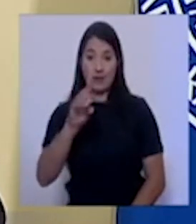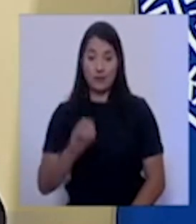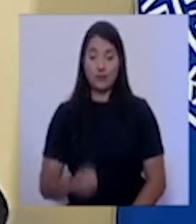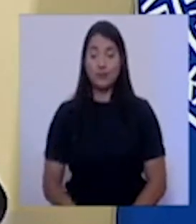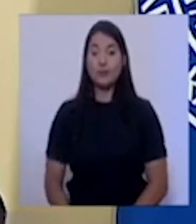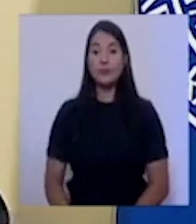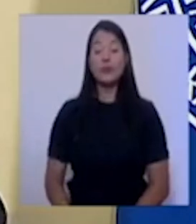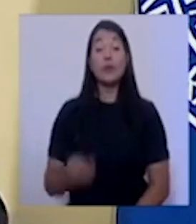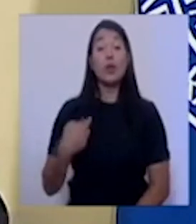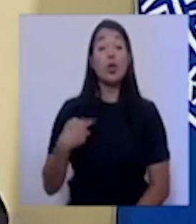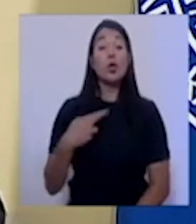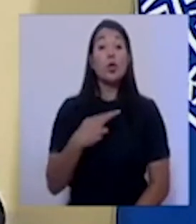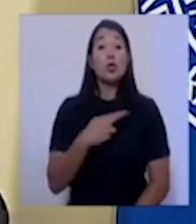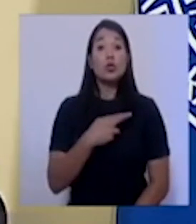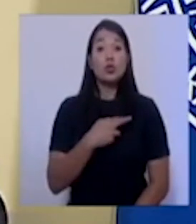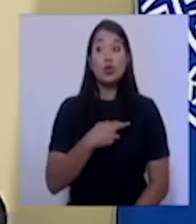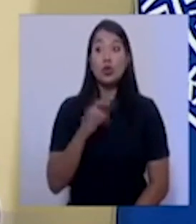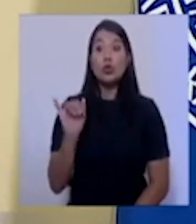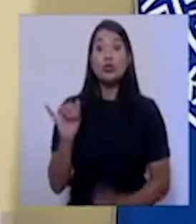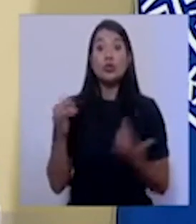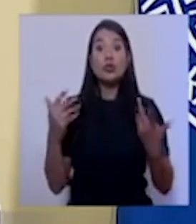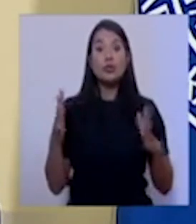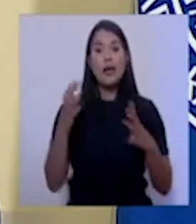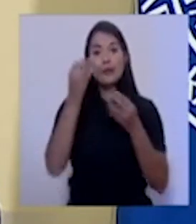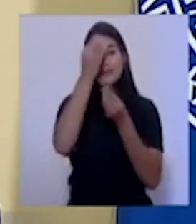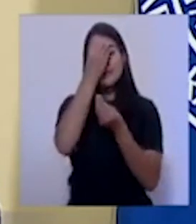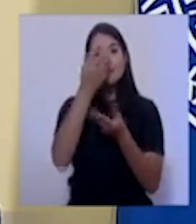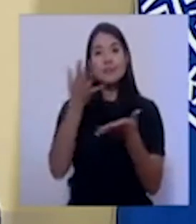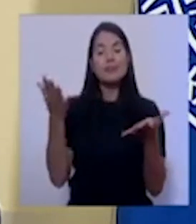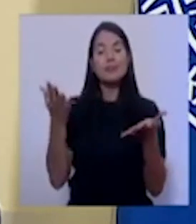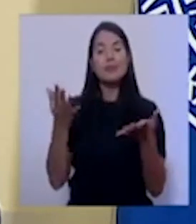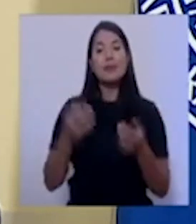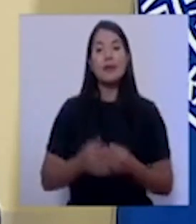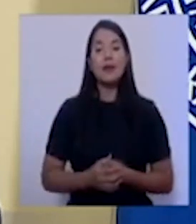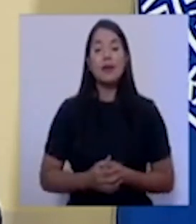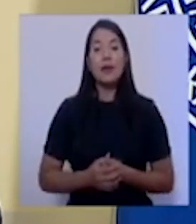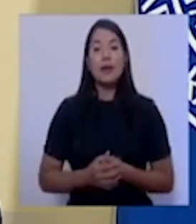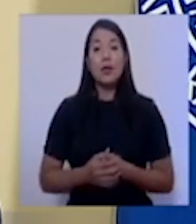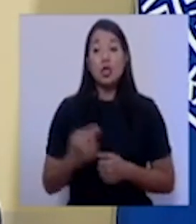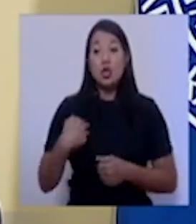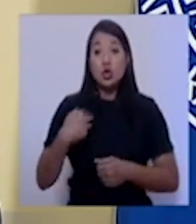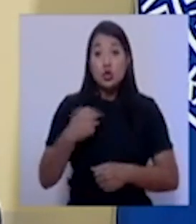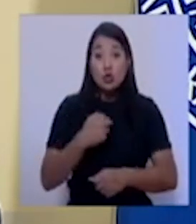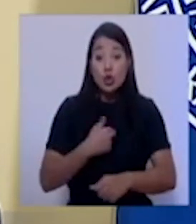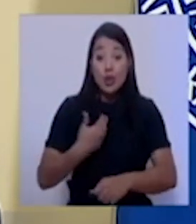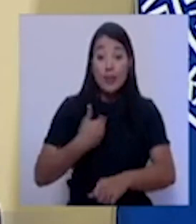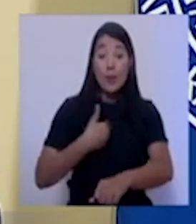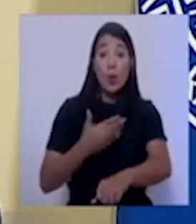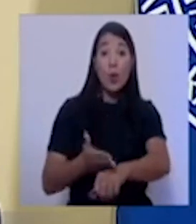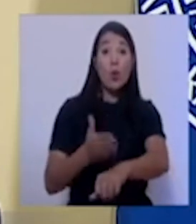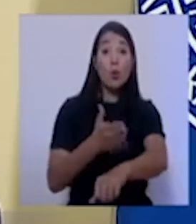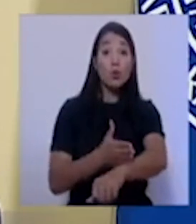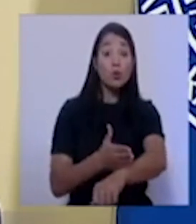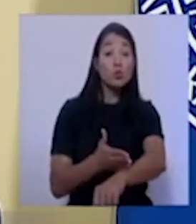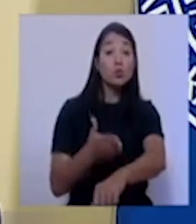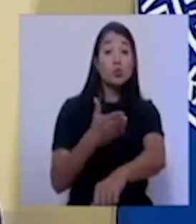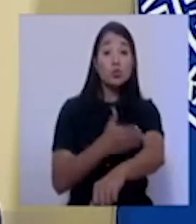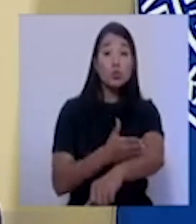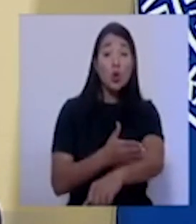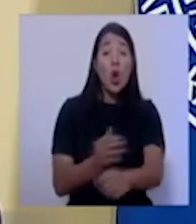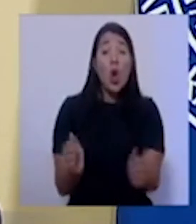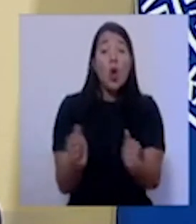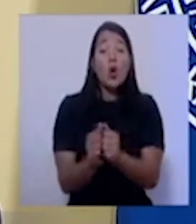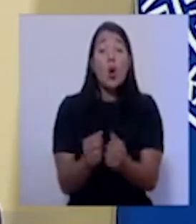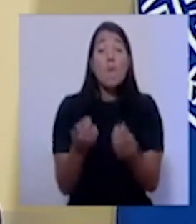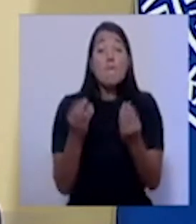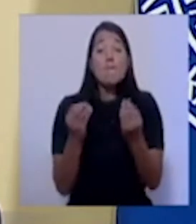estamos dando, como hemos informado oportunamente, pasos muy graduales y cuidadosamente